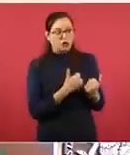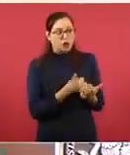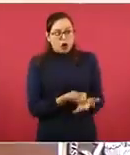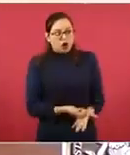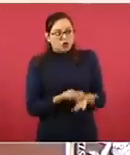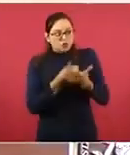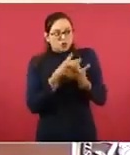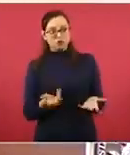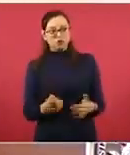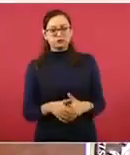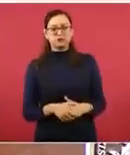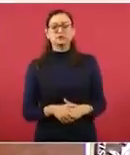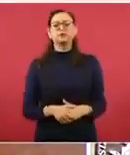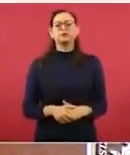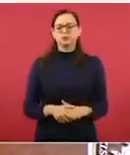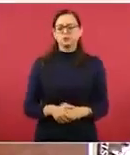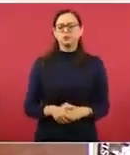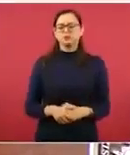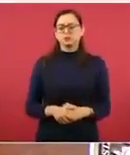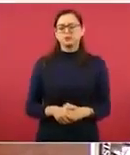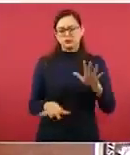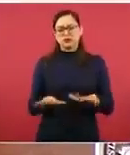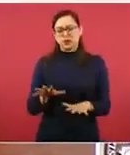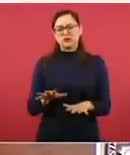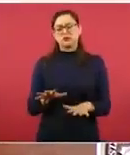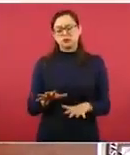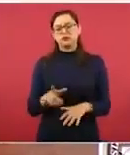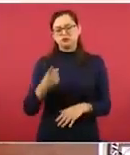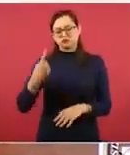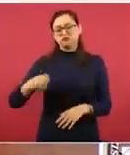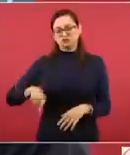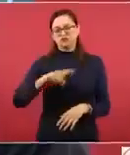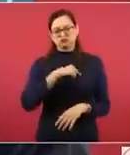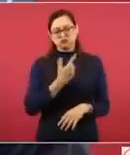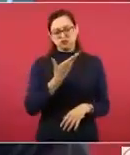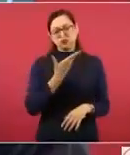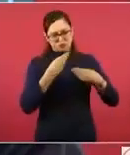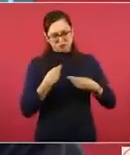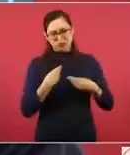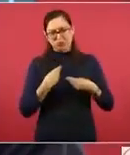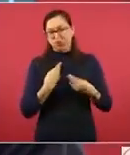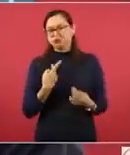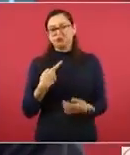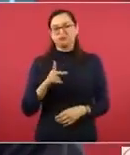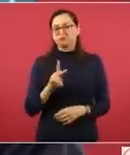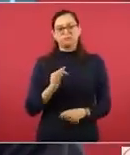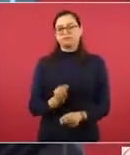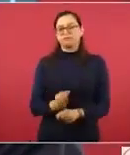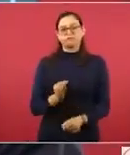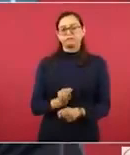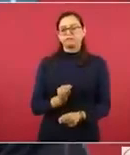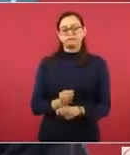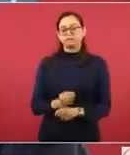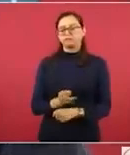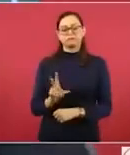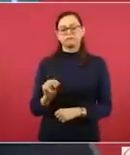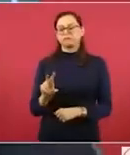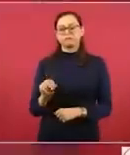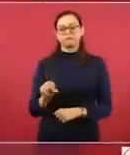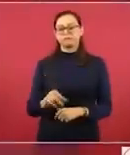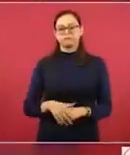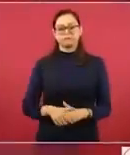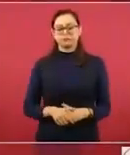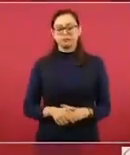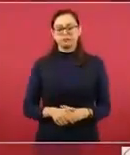pide información en algunos casos, en este no. No, en el caso de la comunicación